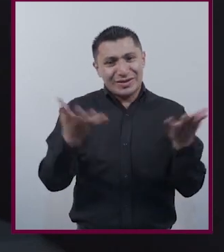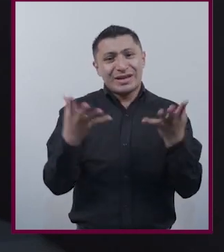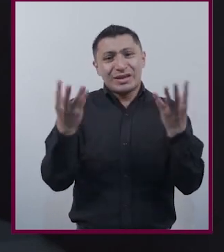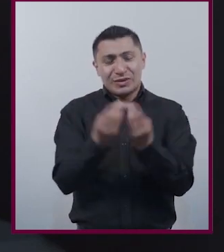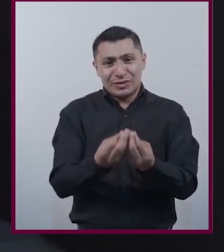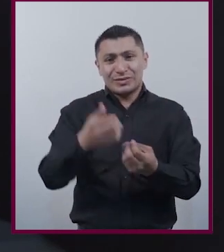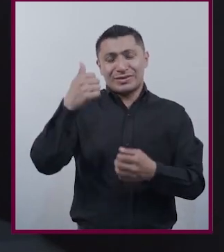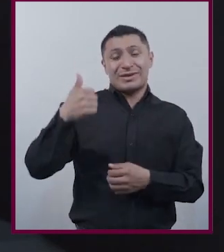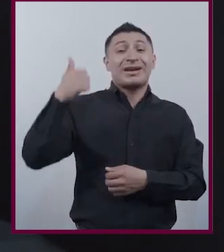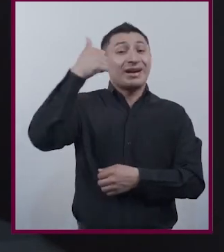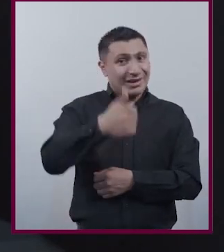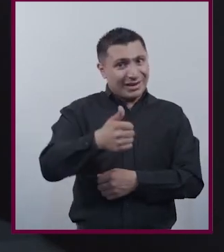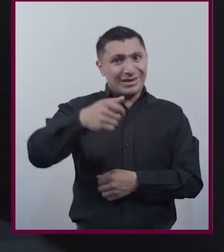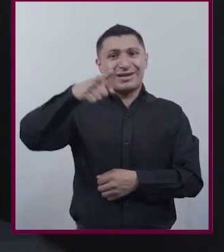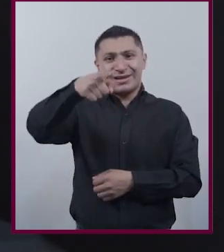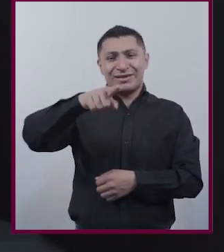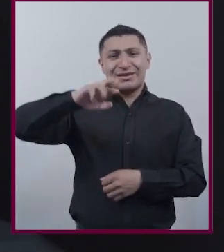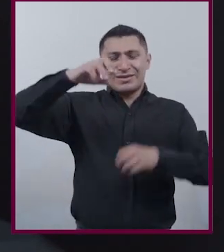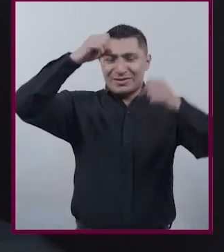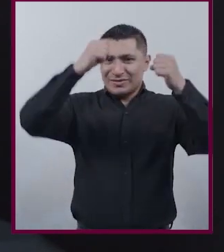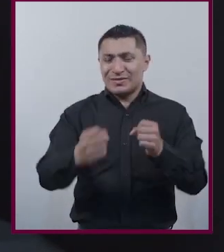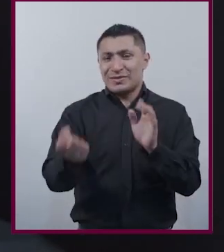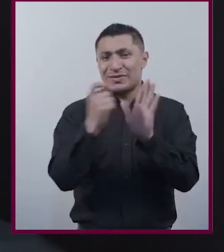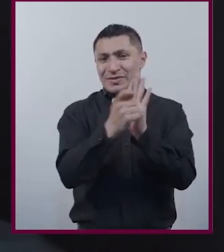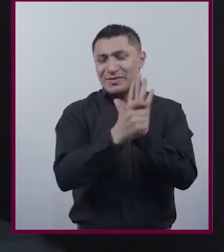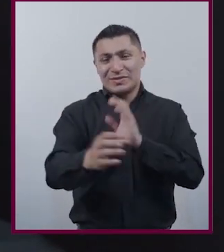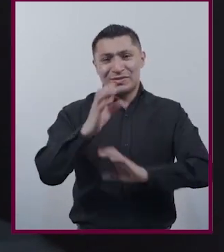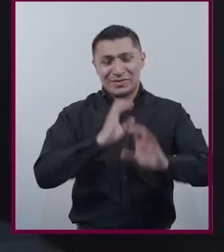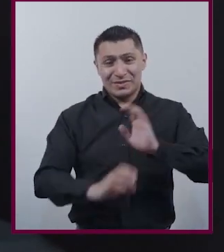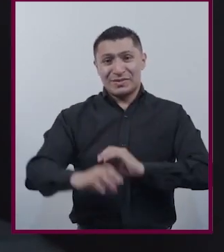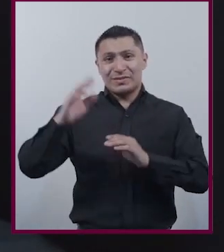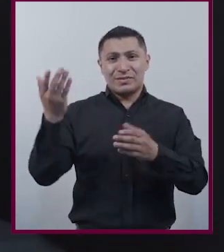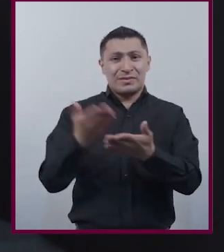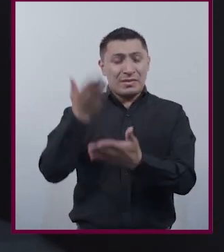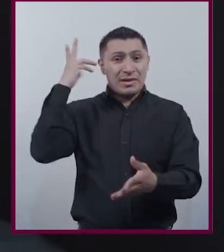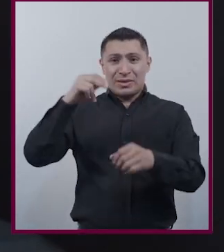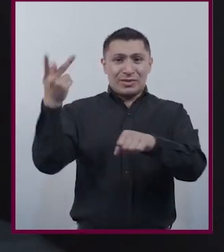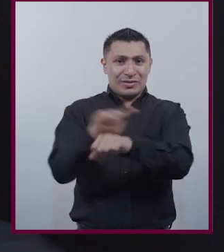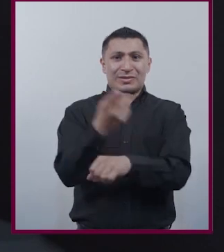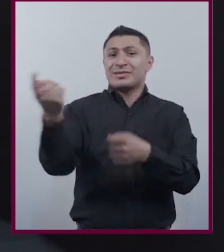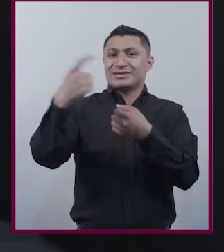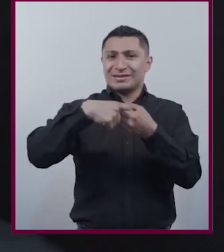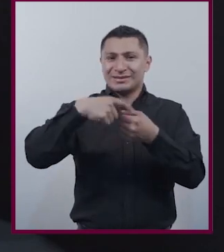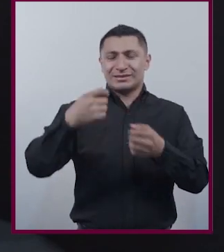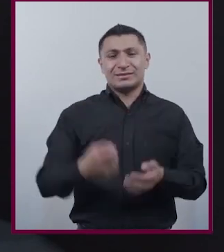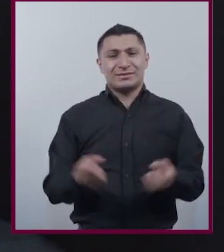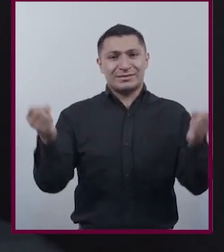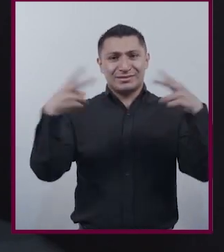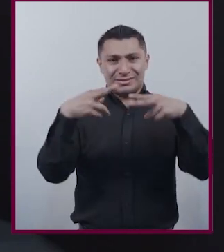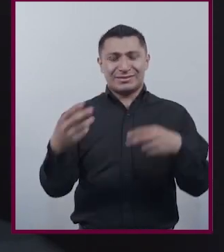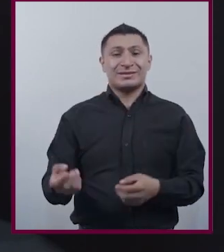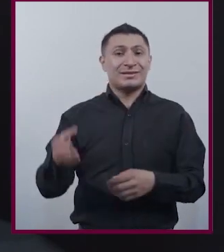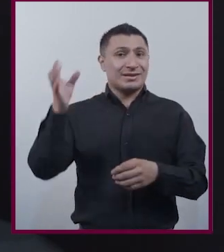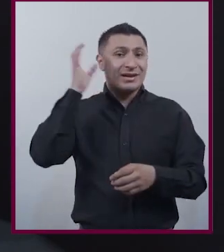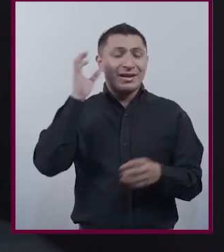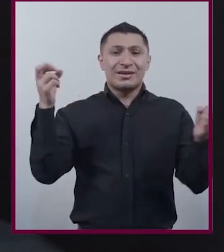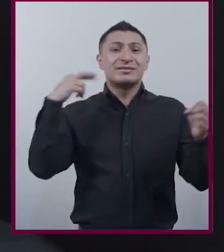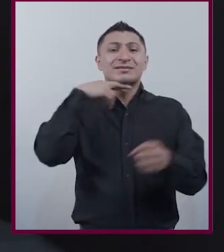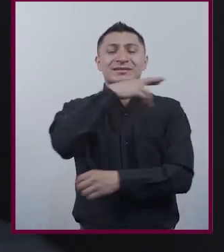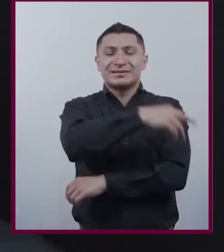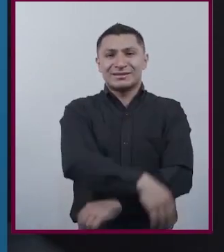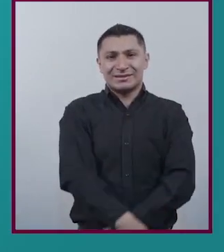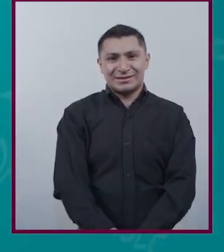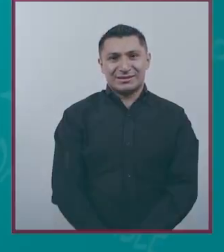Danos un like Y no dudes En escribirnos El pasado no ha pasado Conéctate Nos vemos Y escuchamos pronto